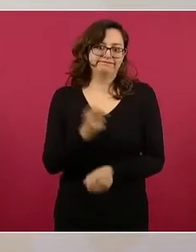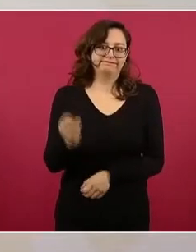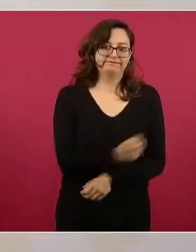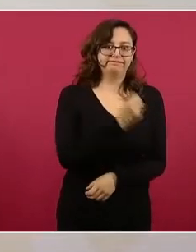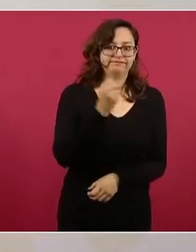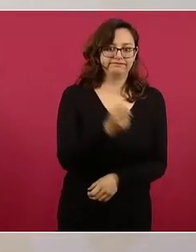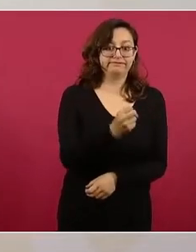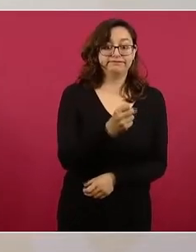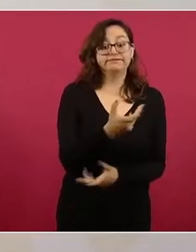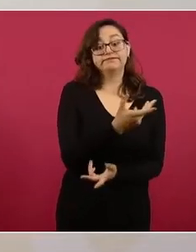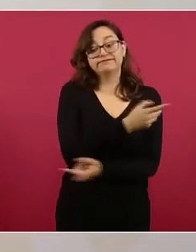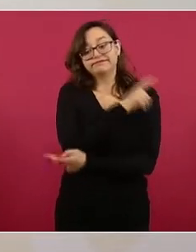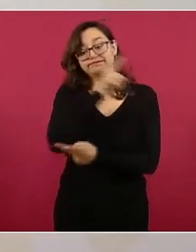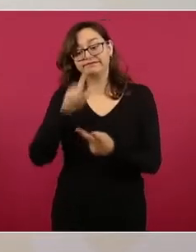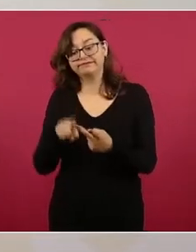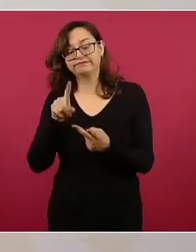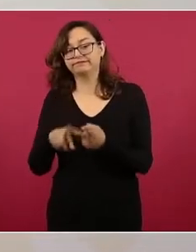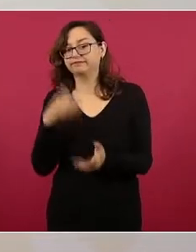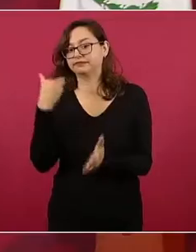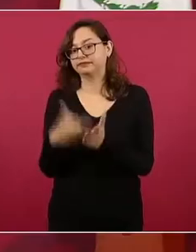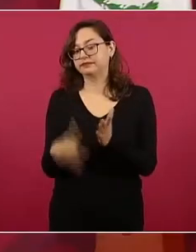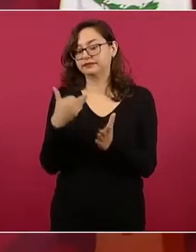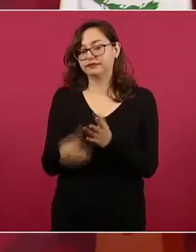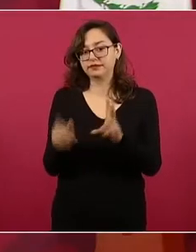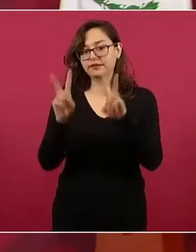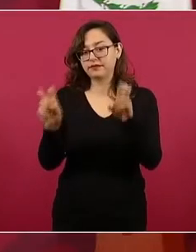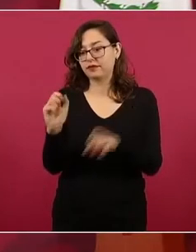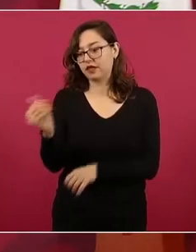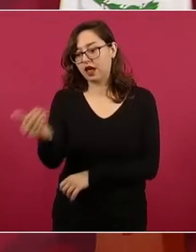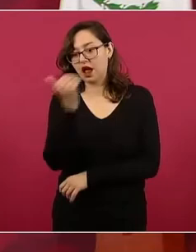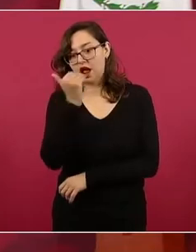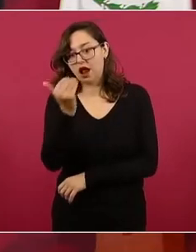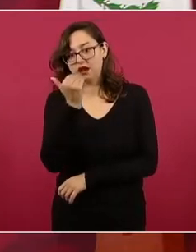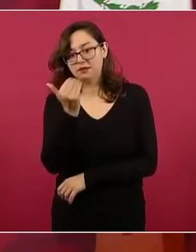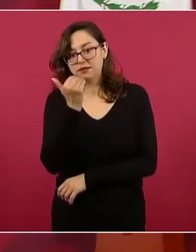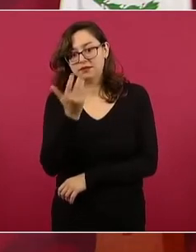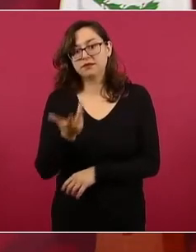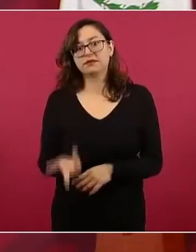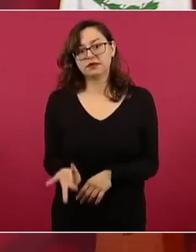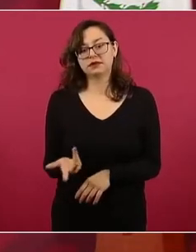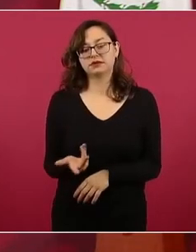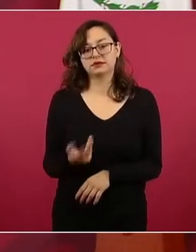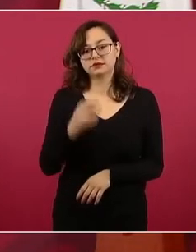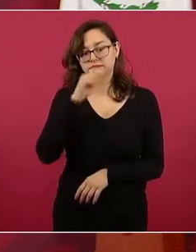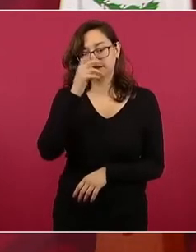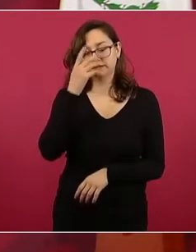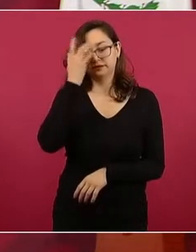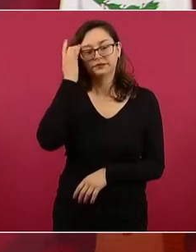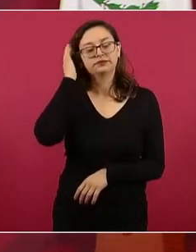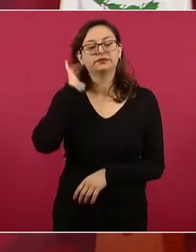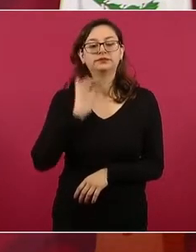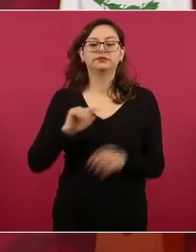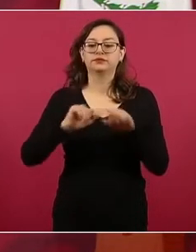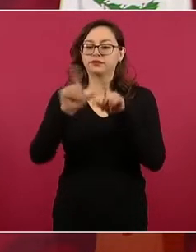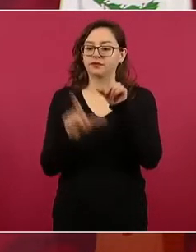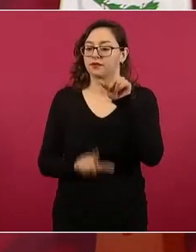tiene que ver con alimentos lo mismo. Hice un recorrido por el país